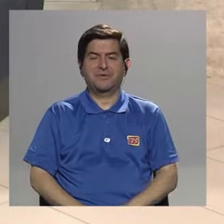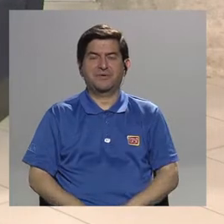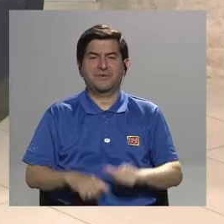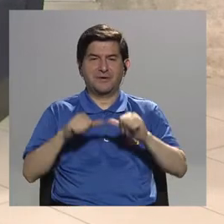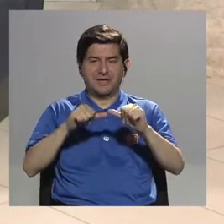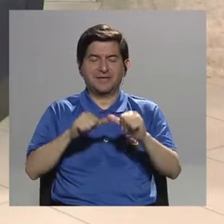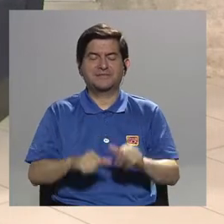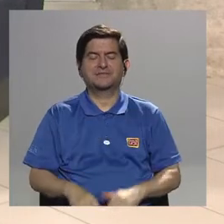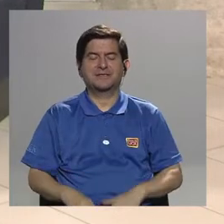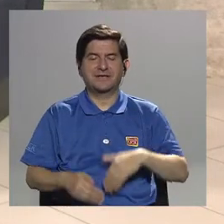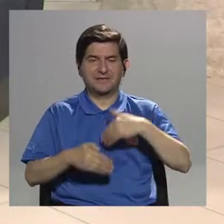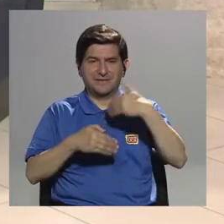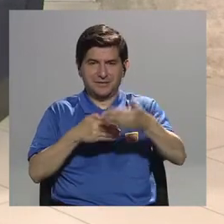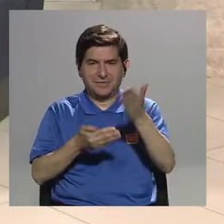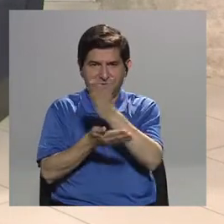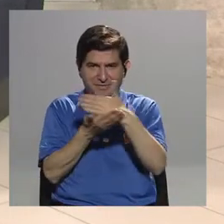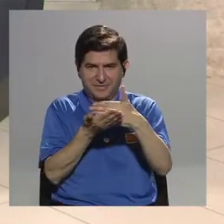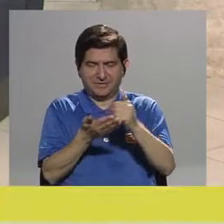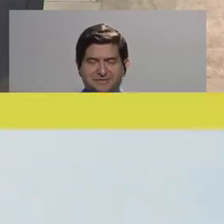Mejor en nuestro siguiente segmento.